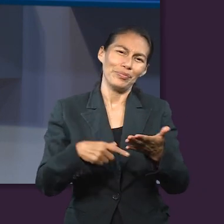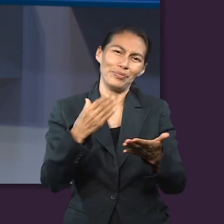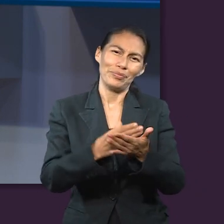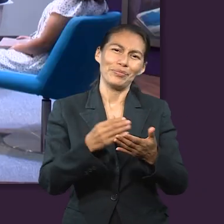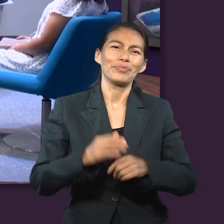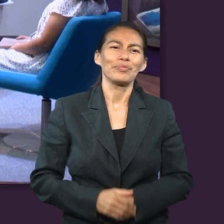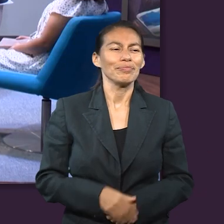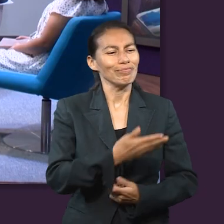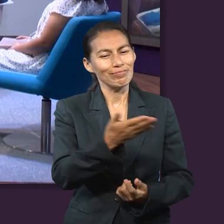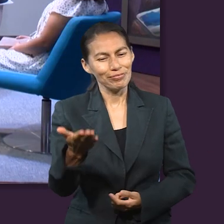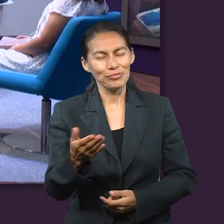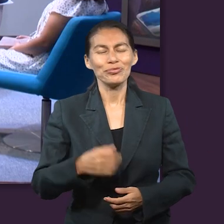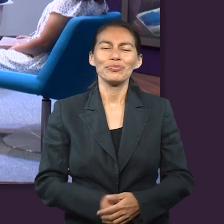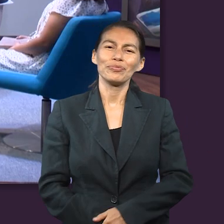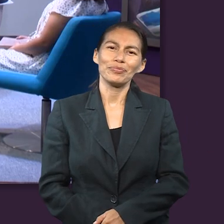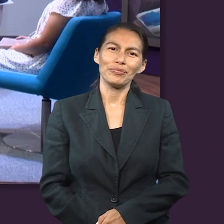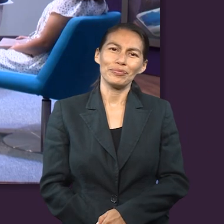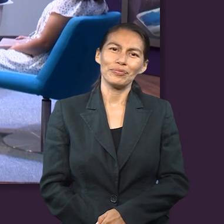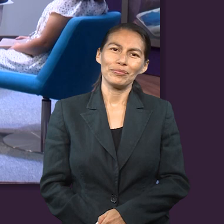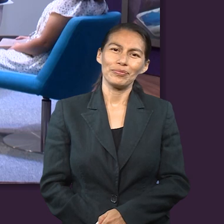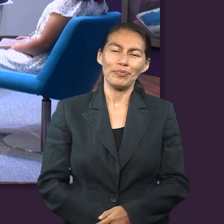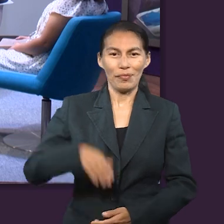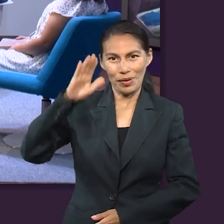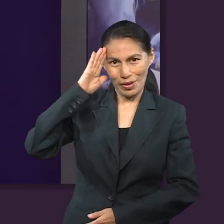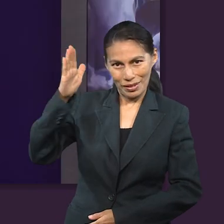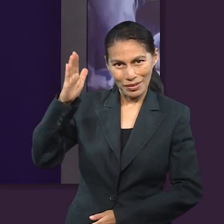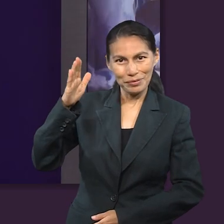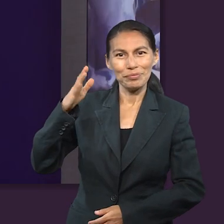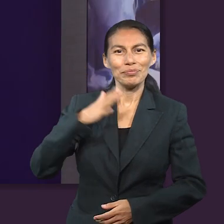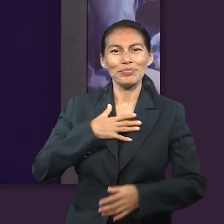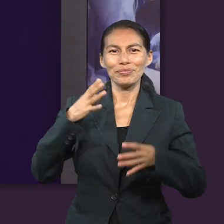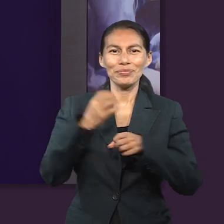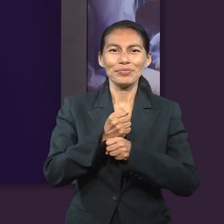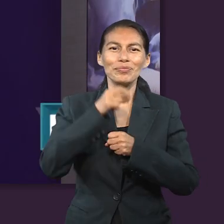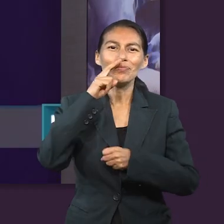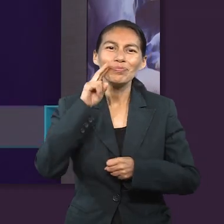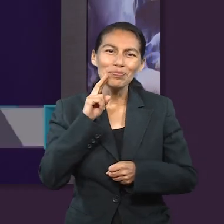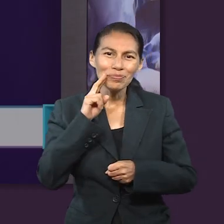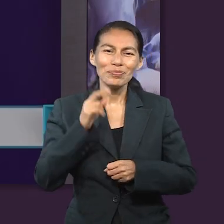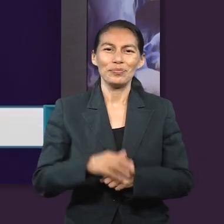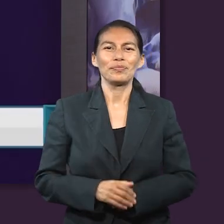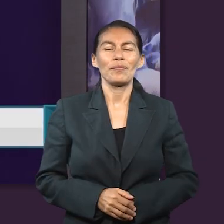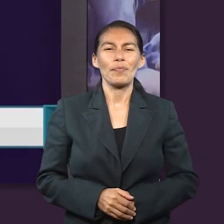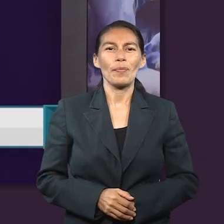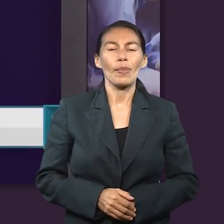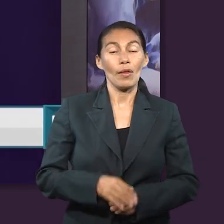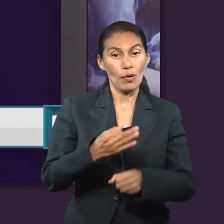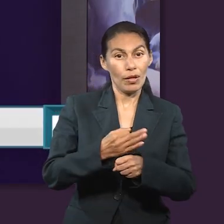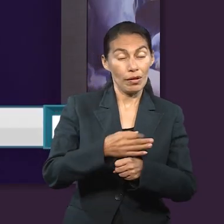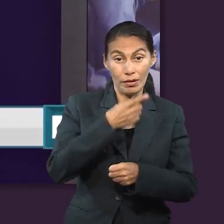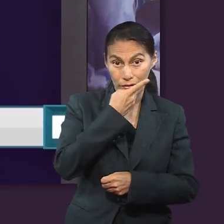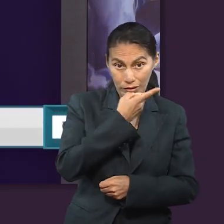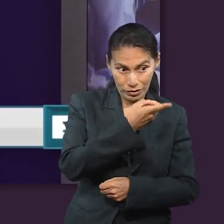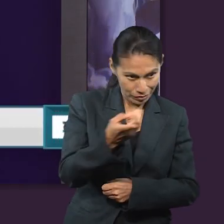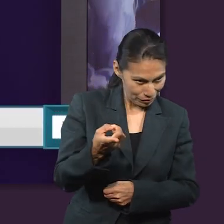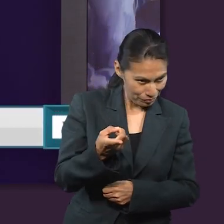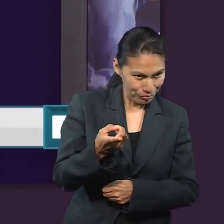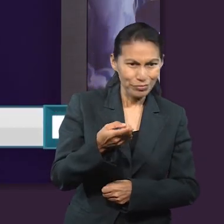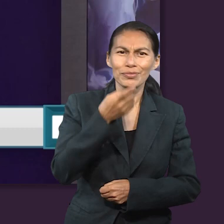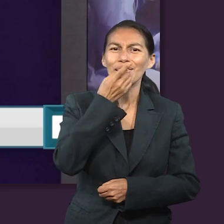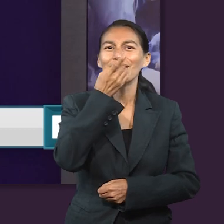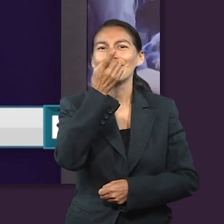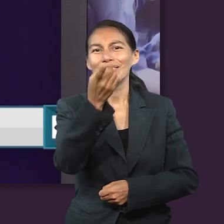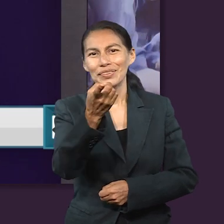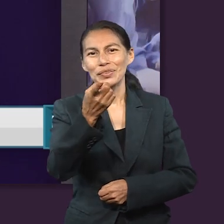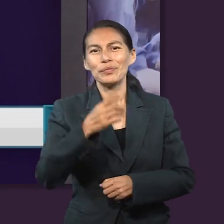de esta lección. Vamos a verlos a continuación. Hola, ¿qué tal? Mi nombre es Uriel Suárez y en esta ocasión quiero